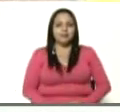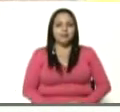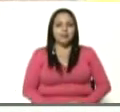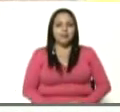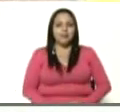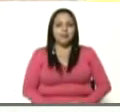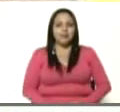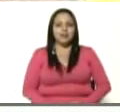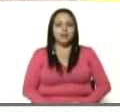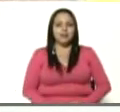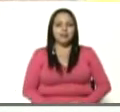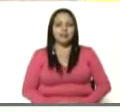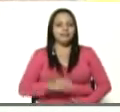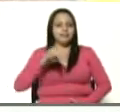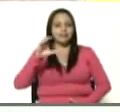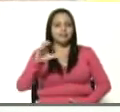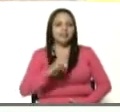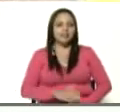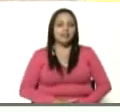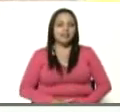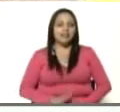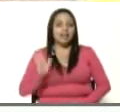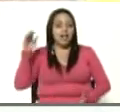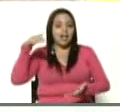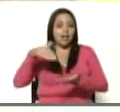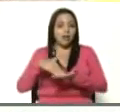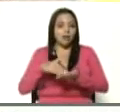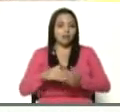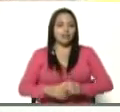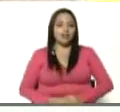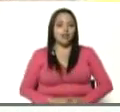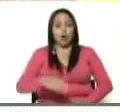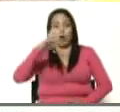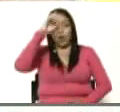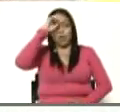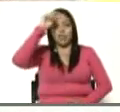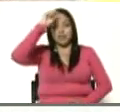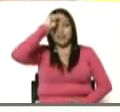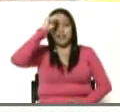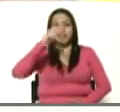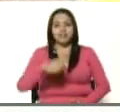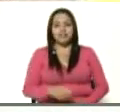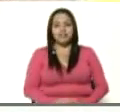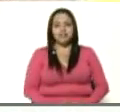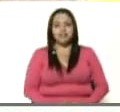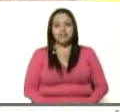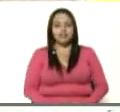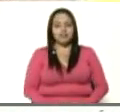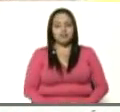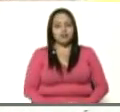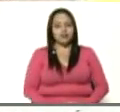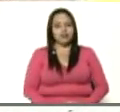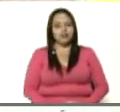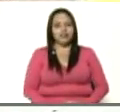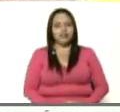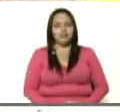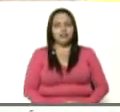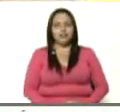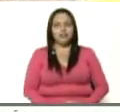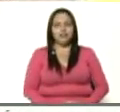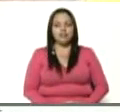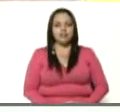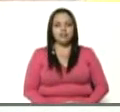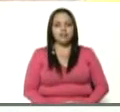el Estado Aragua, con la colonia Tobar, el Junquito. Bueno, es el límite entre Caracas, el